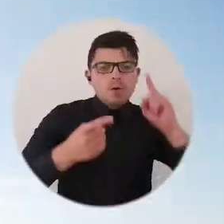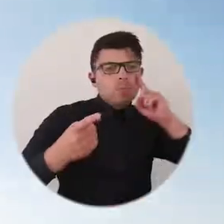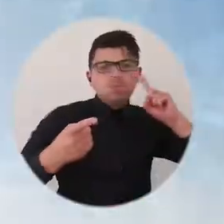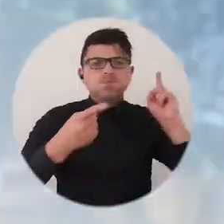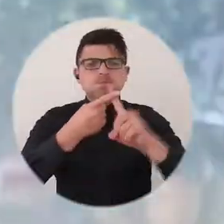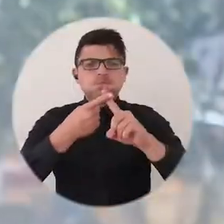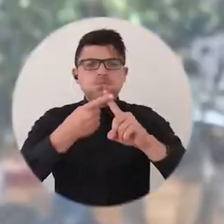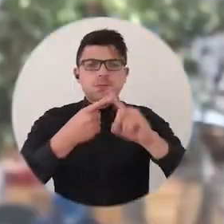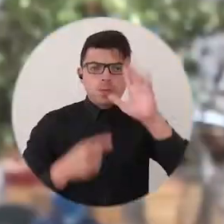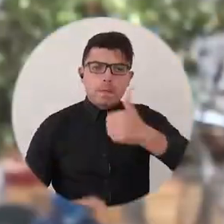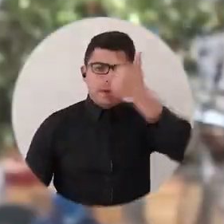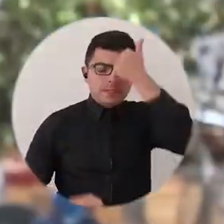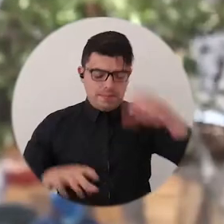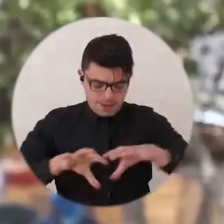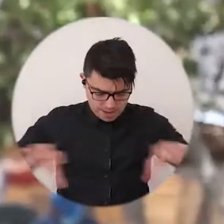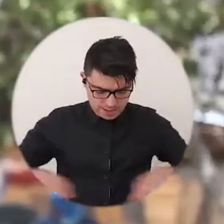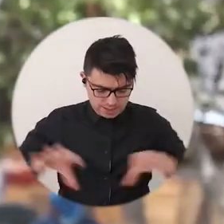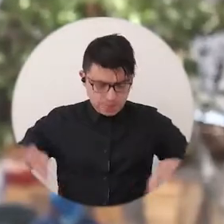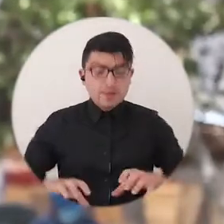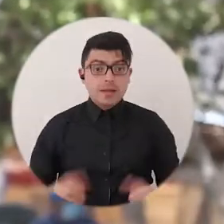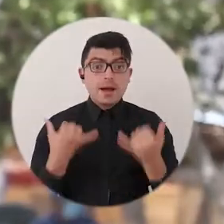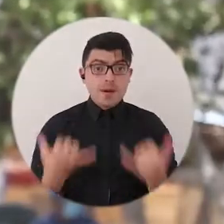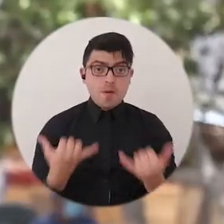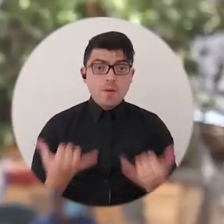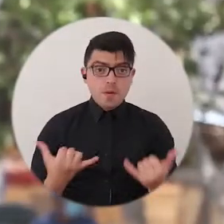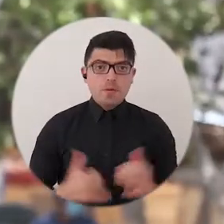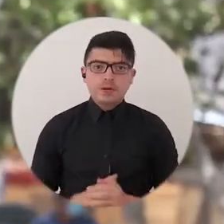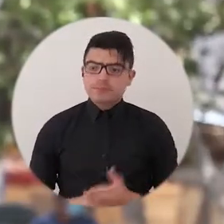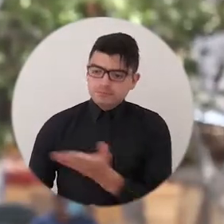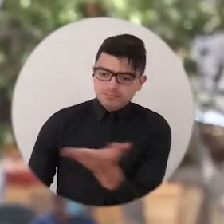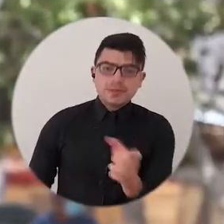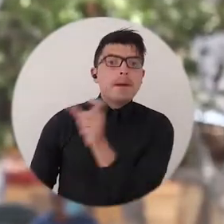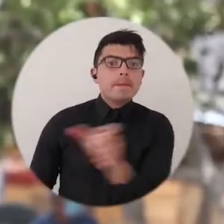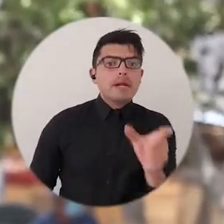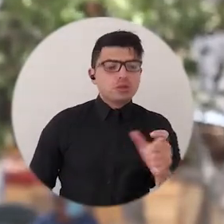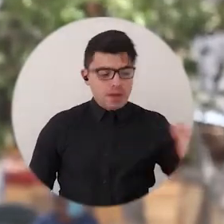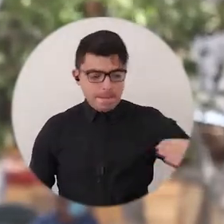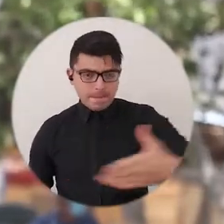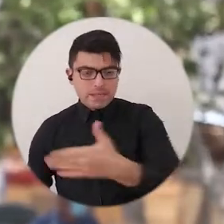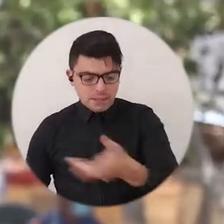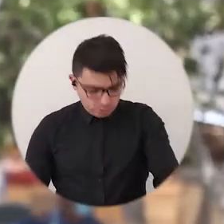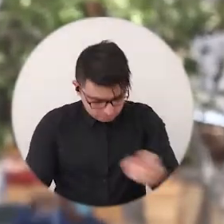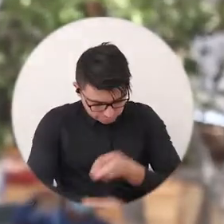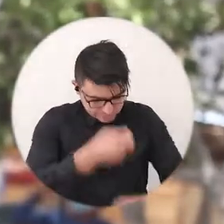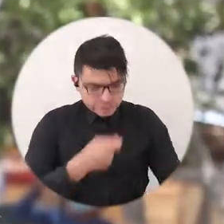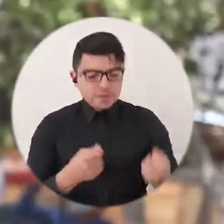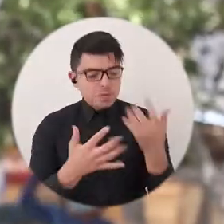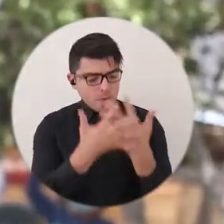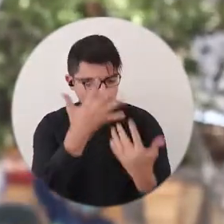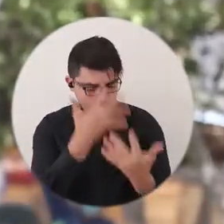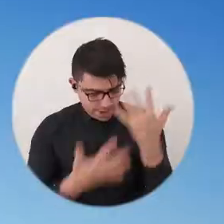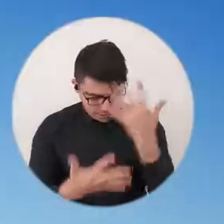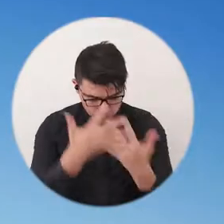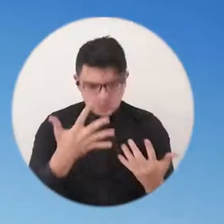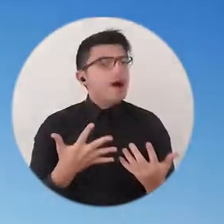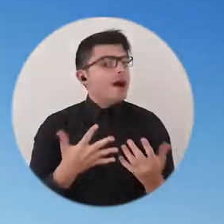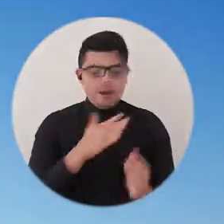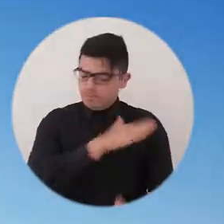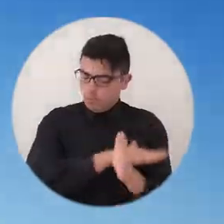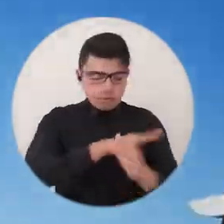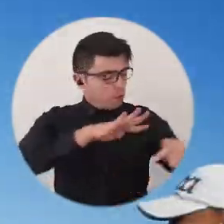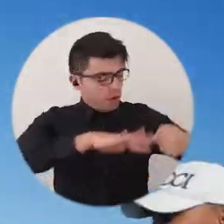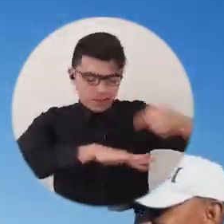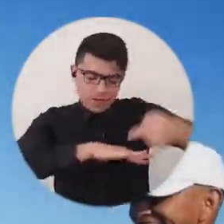El objetivo principal de esta actividad que se hizo hoy con los pescadores artesanales líneas de manos es